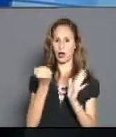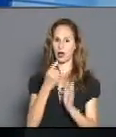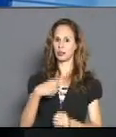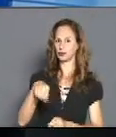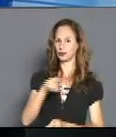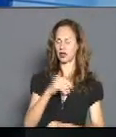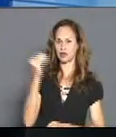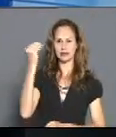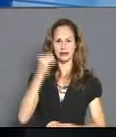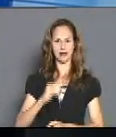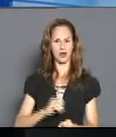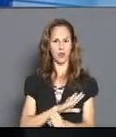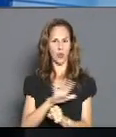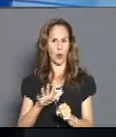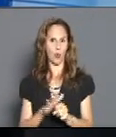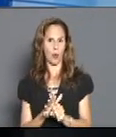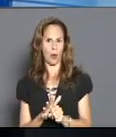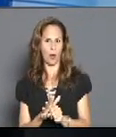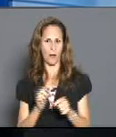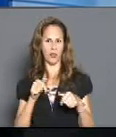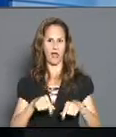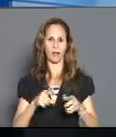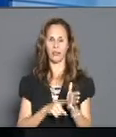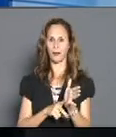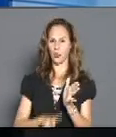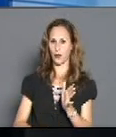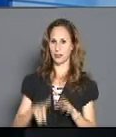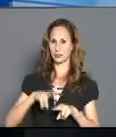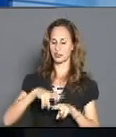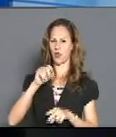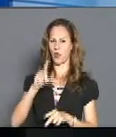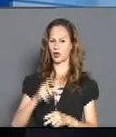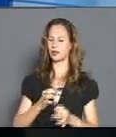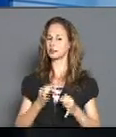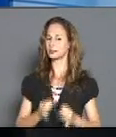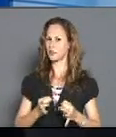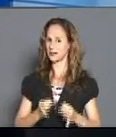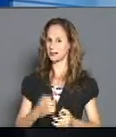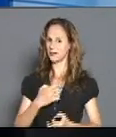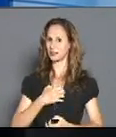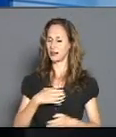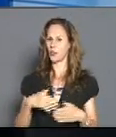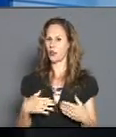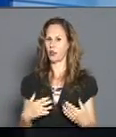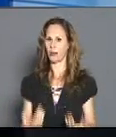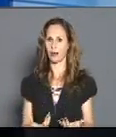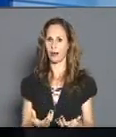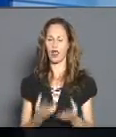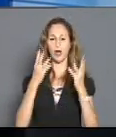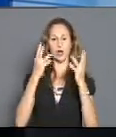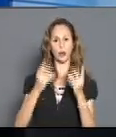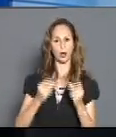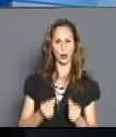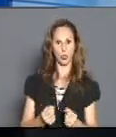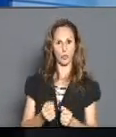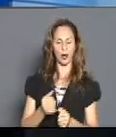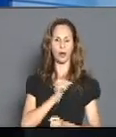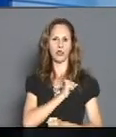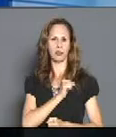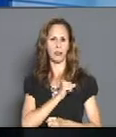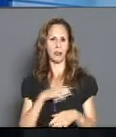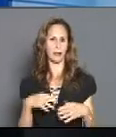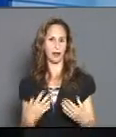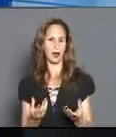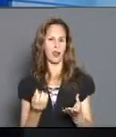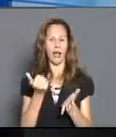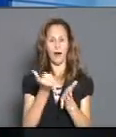conocer del enfrentamiento a la COVID-19 en nuestro territorio. Tendremos, como siempre, los números que agradece nuestra población acerca de los casos